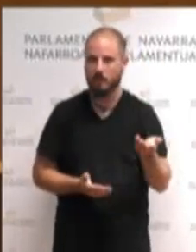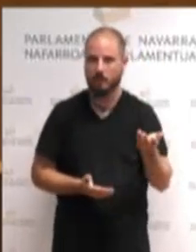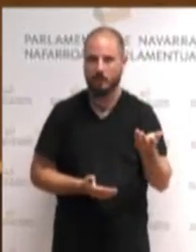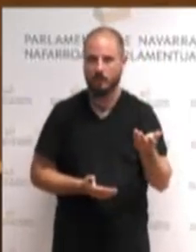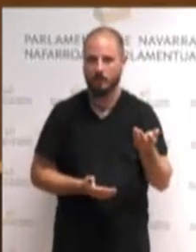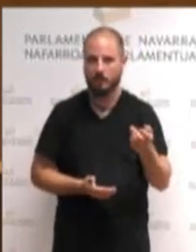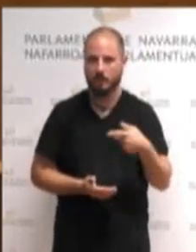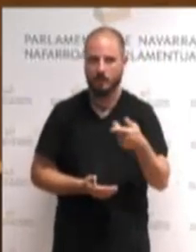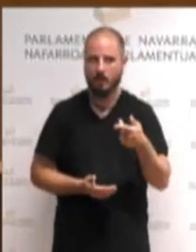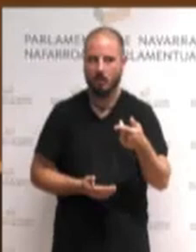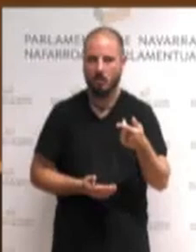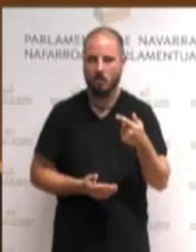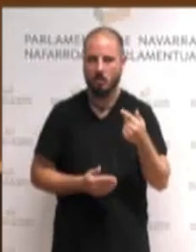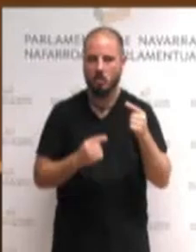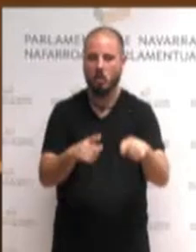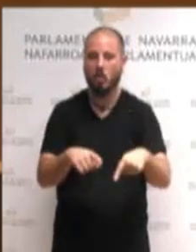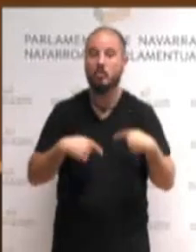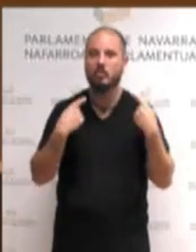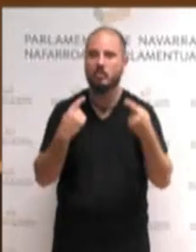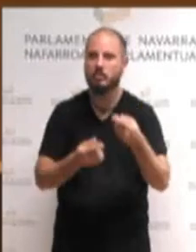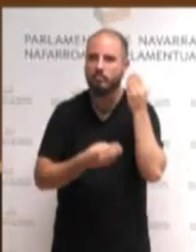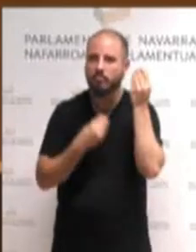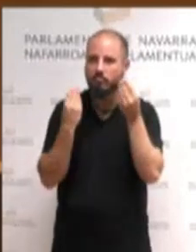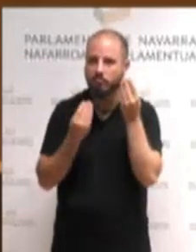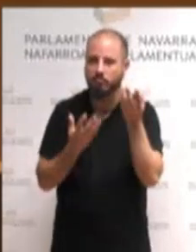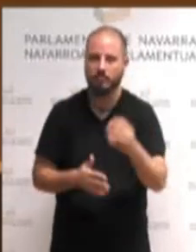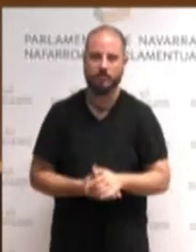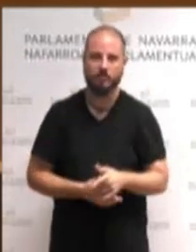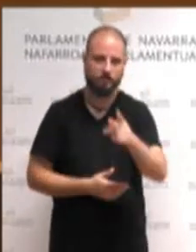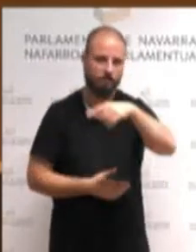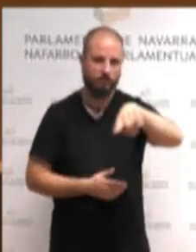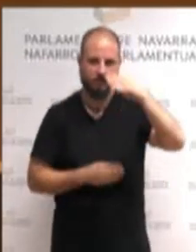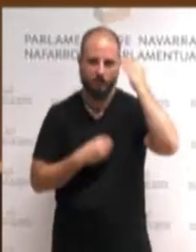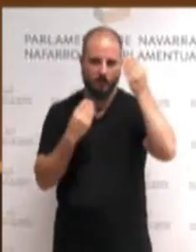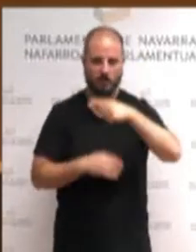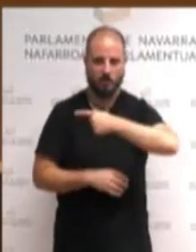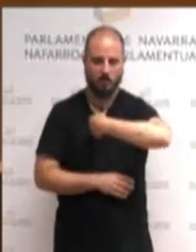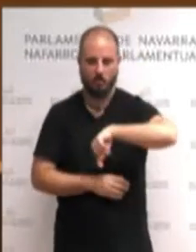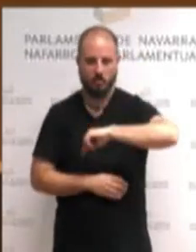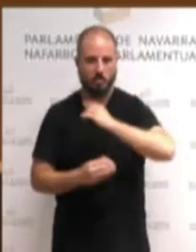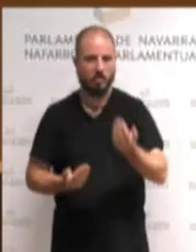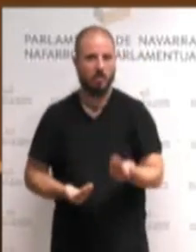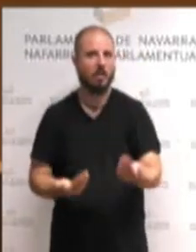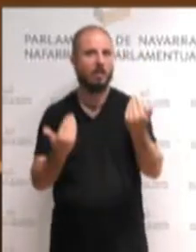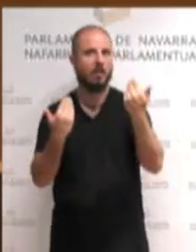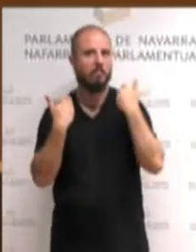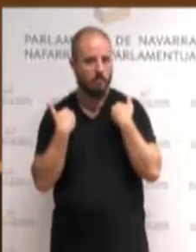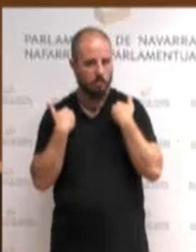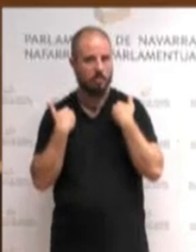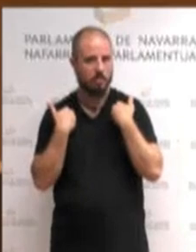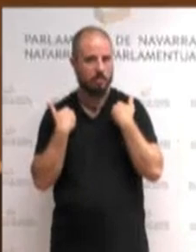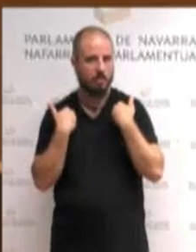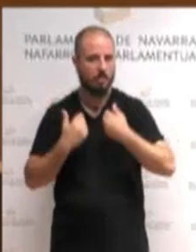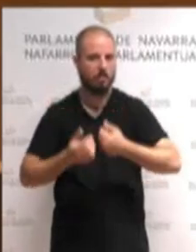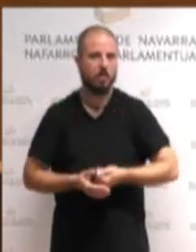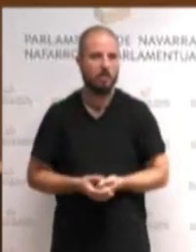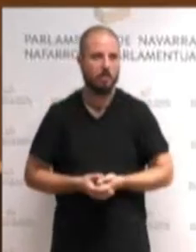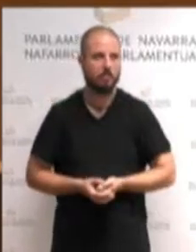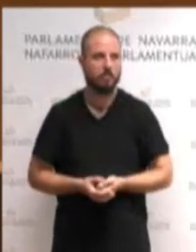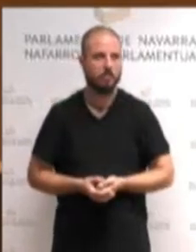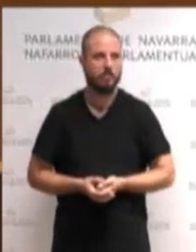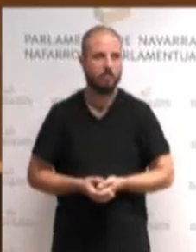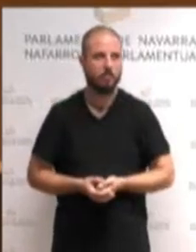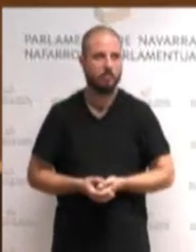Piénsenlo. Porque somos responsables, pero no puede cargarse siempre